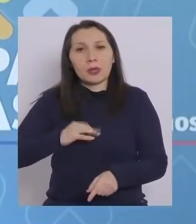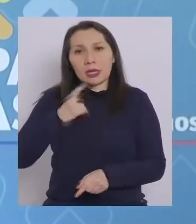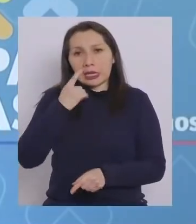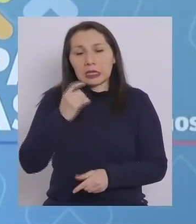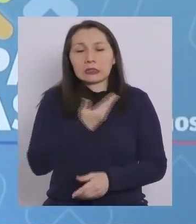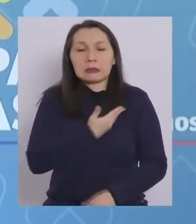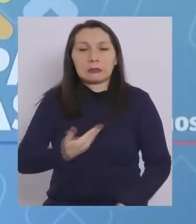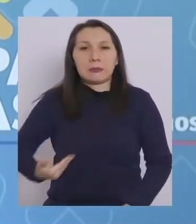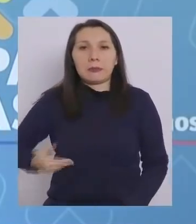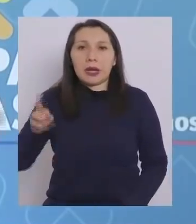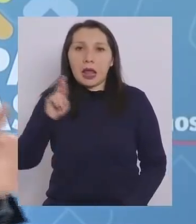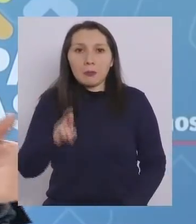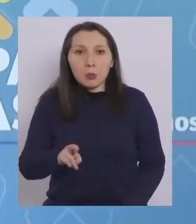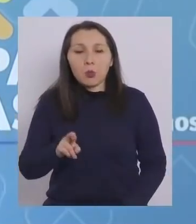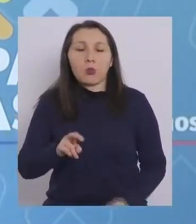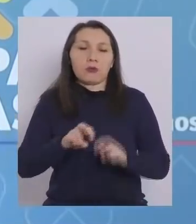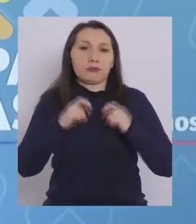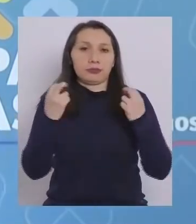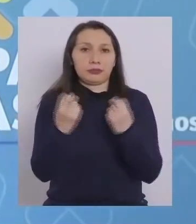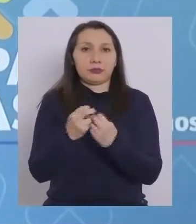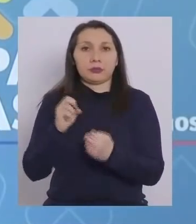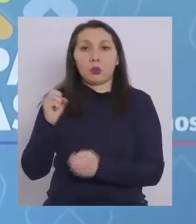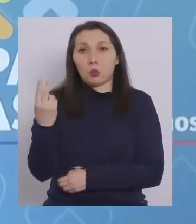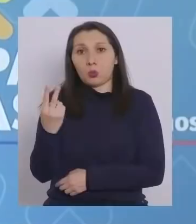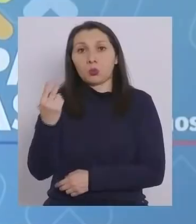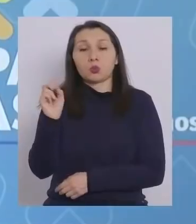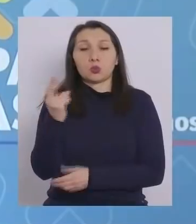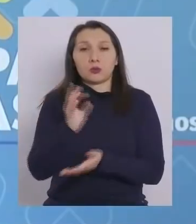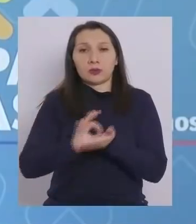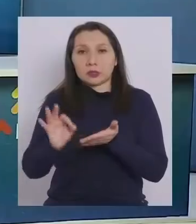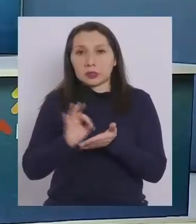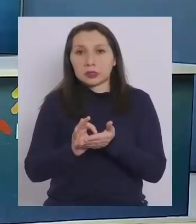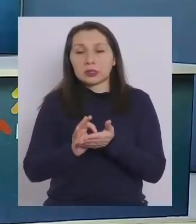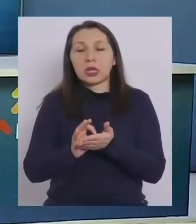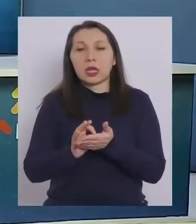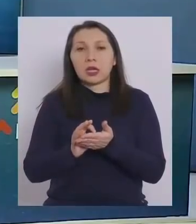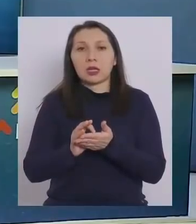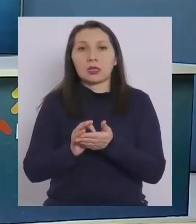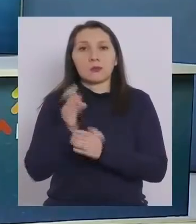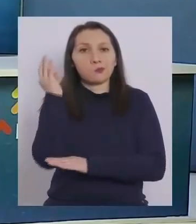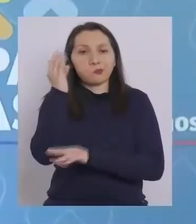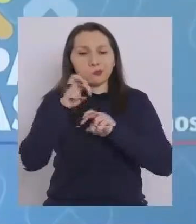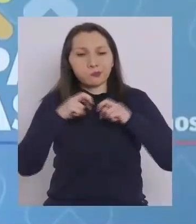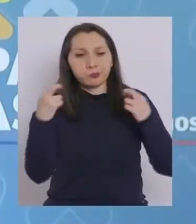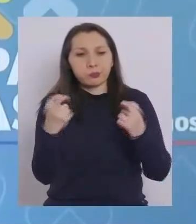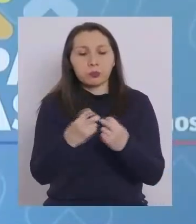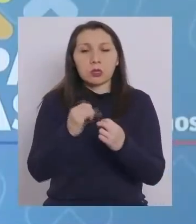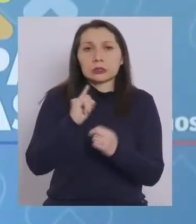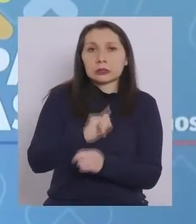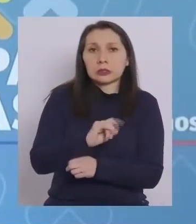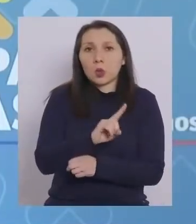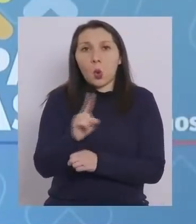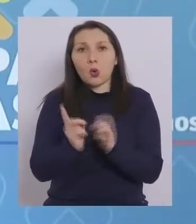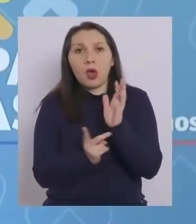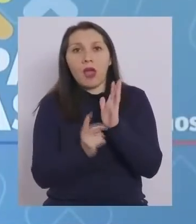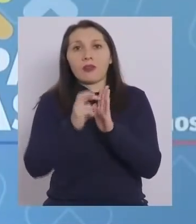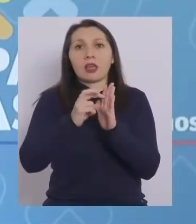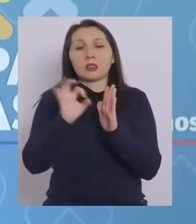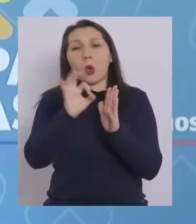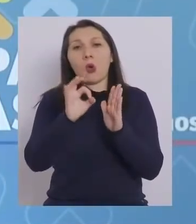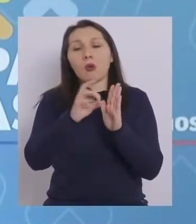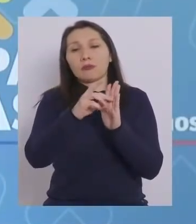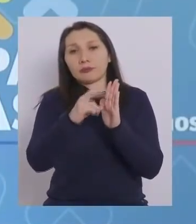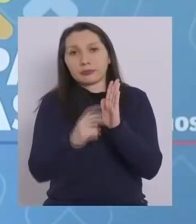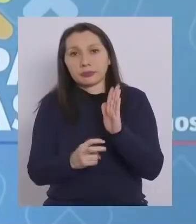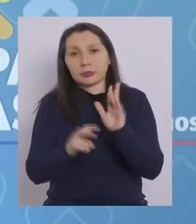Presidente de la República, de mis dos subsecretarios, que toman las decisiones de avanzar o retroceder